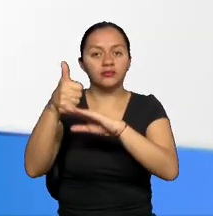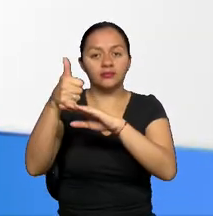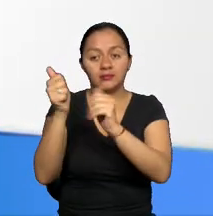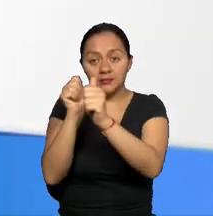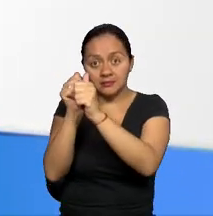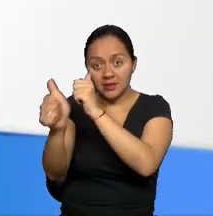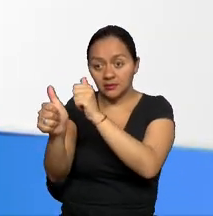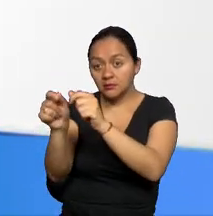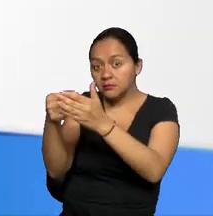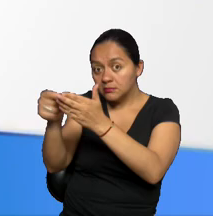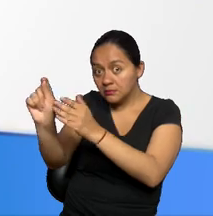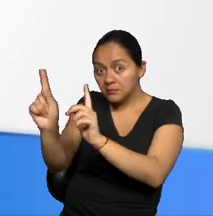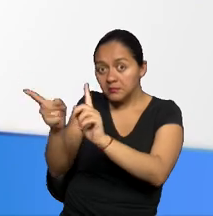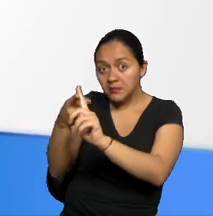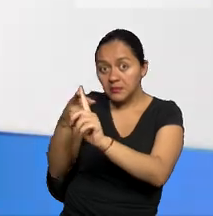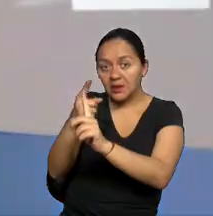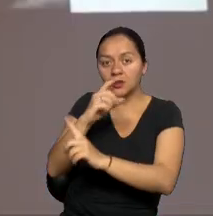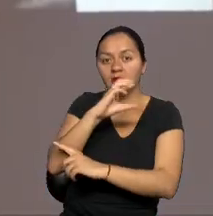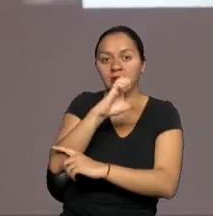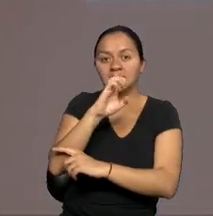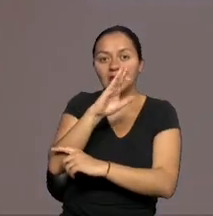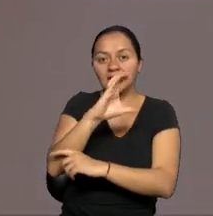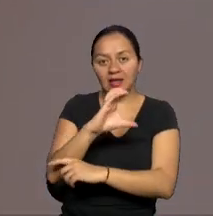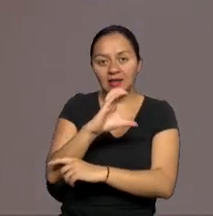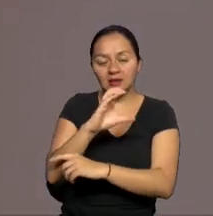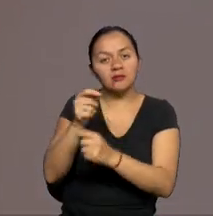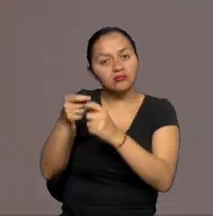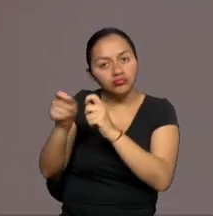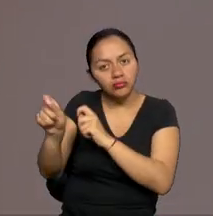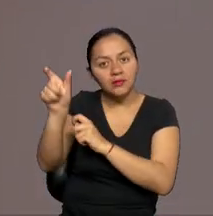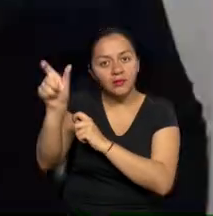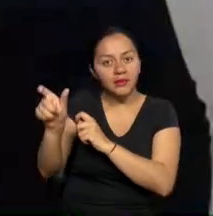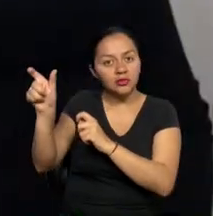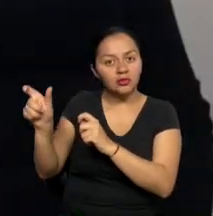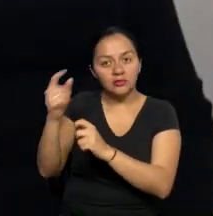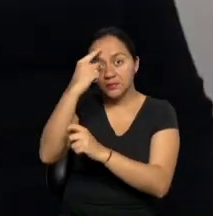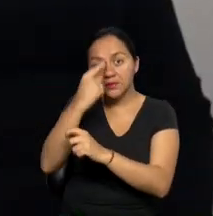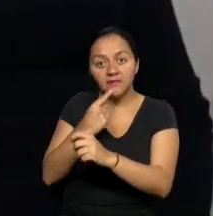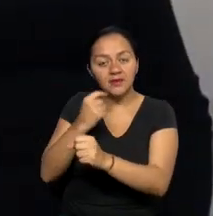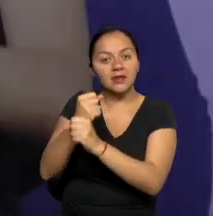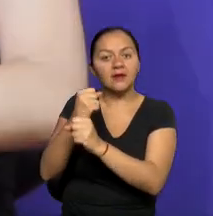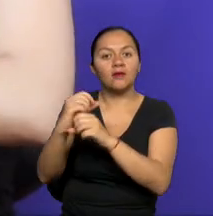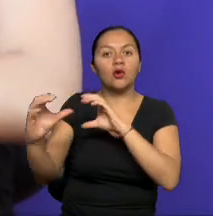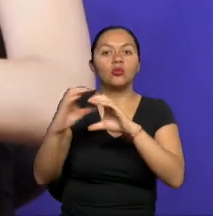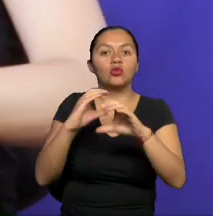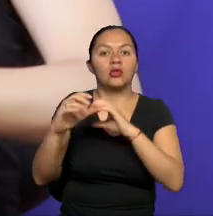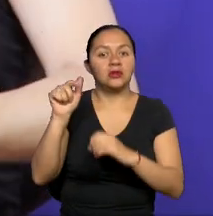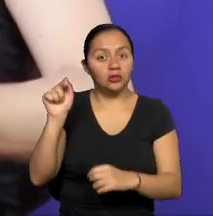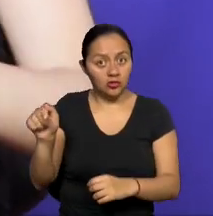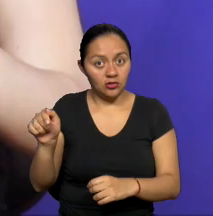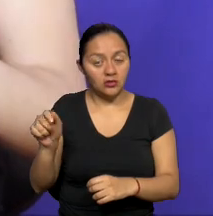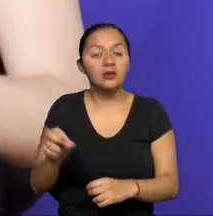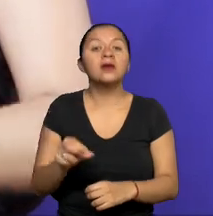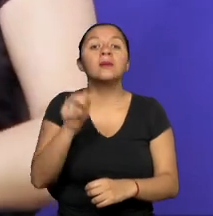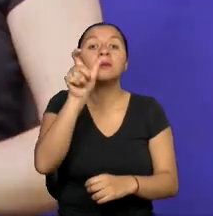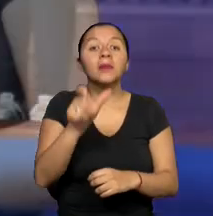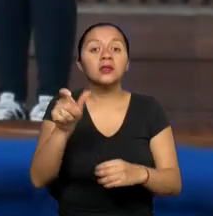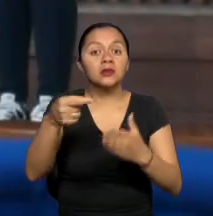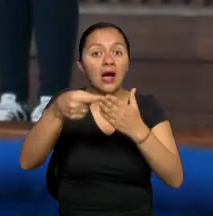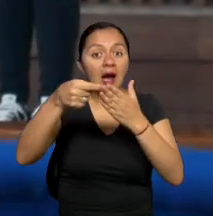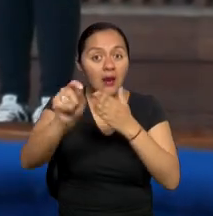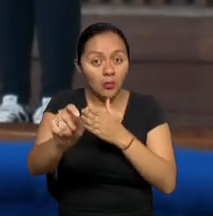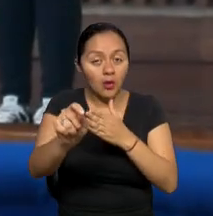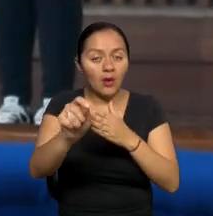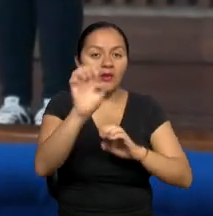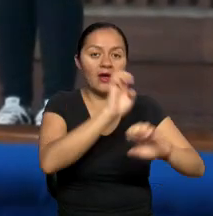por el Servicio de Acreditación Ecuatoriano, como certificador de personas en el área de comunicación. Las personas que alcancen la aprobación de sus